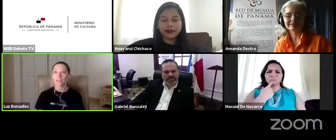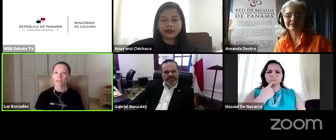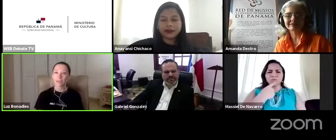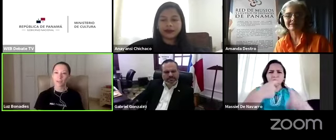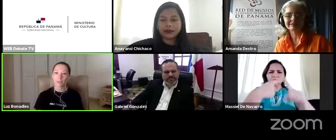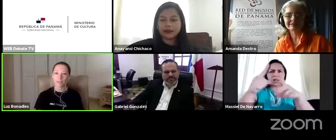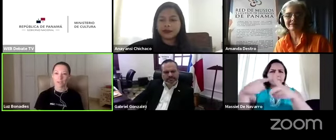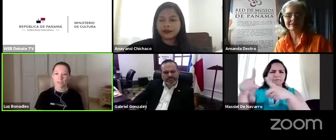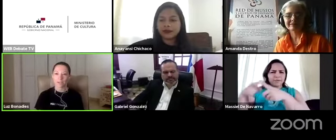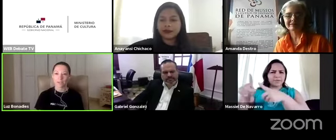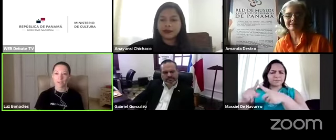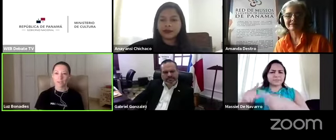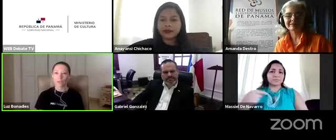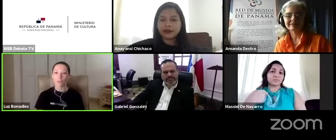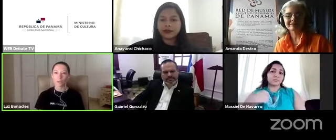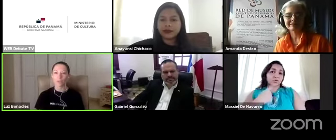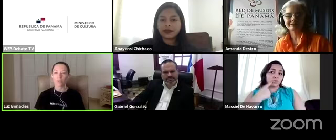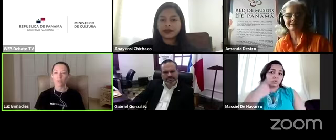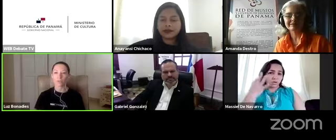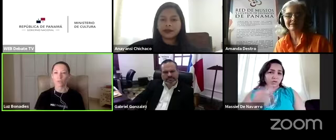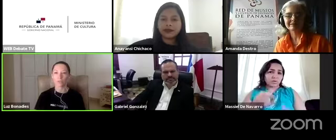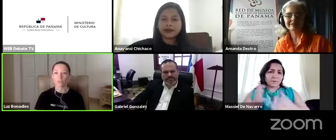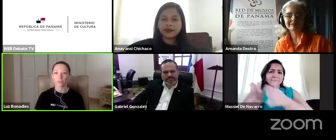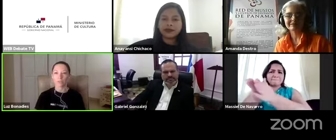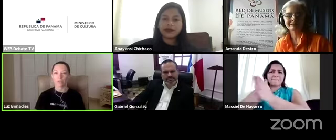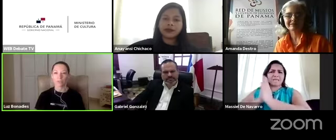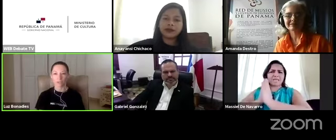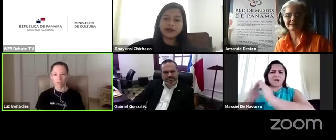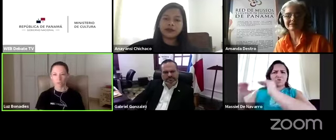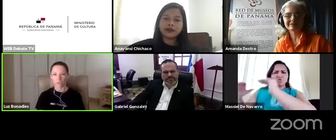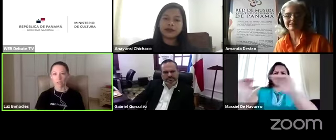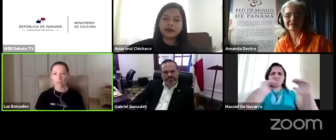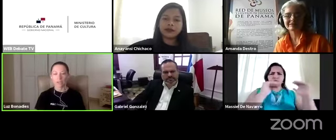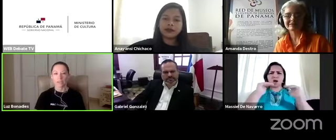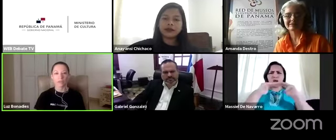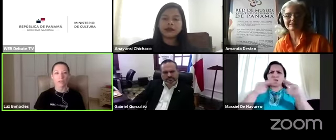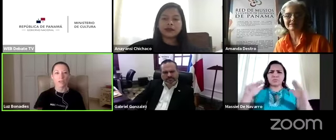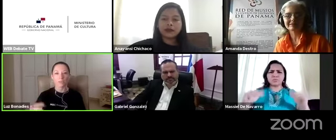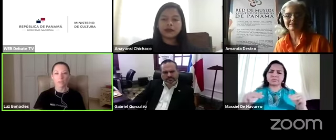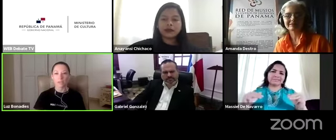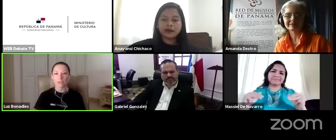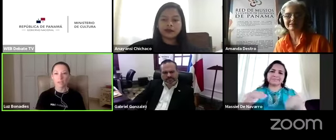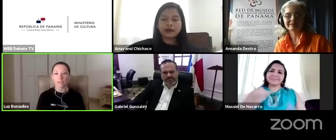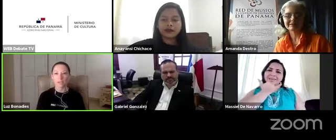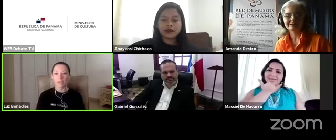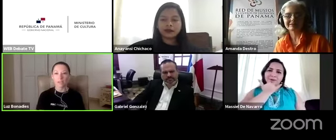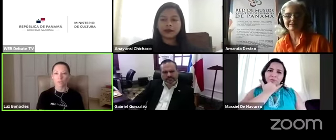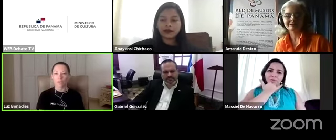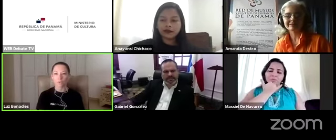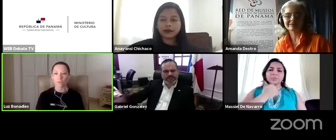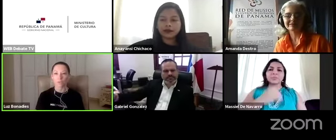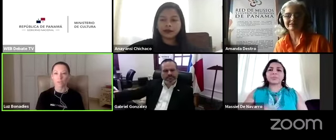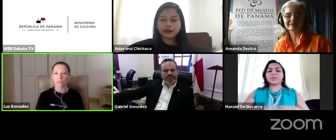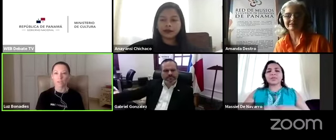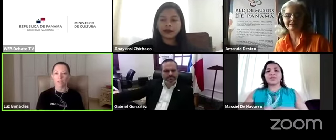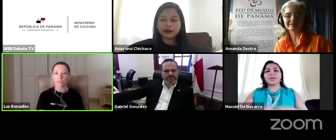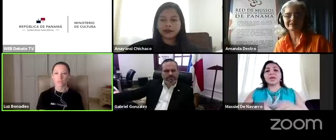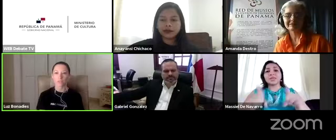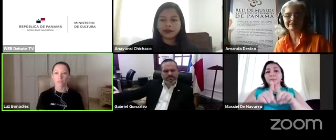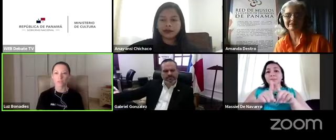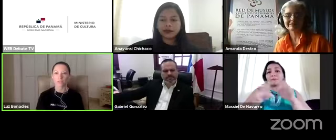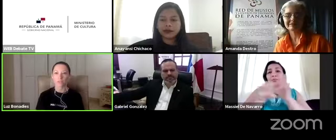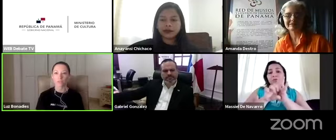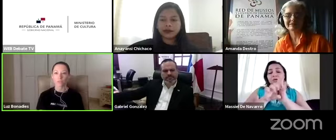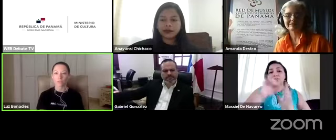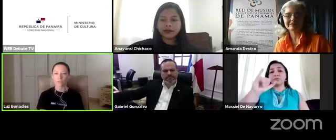pedirle o esperar lo mismo a todos los museos puede ser un error. De hecho, a la misma ICOM, que es el International